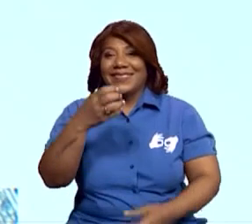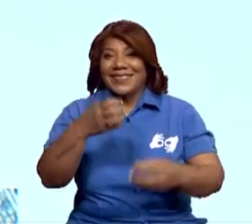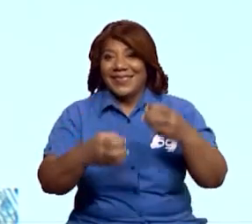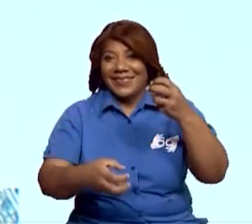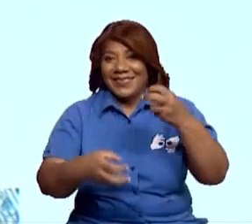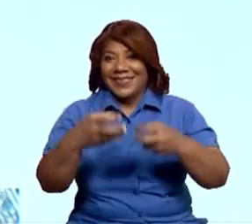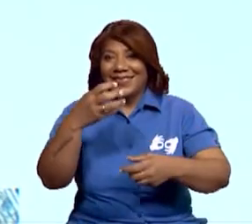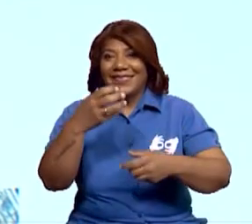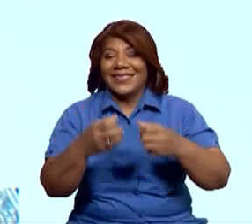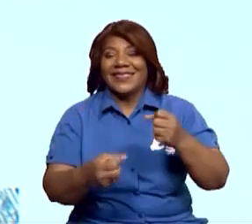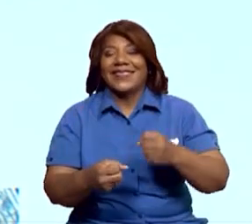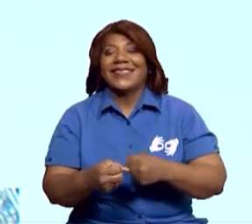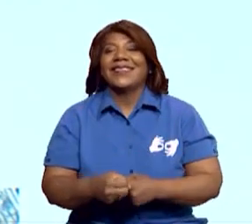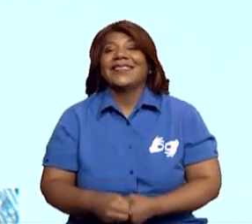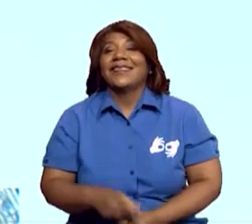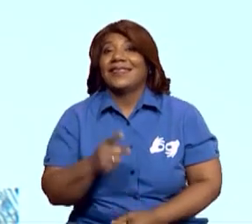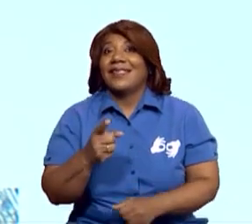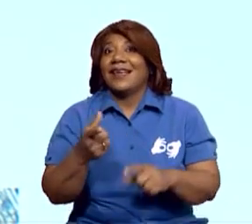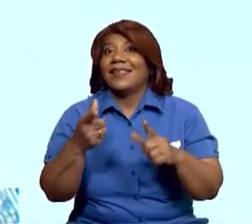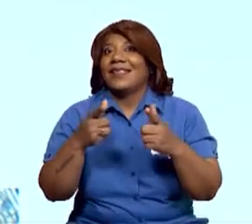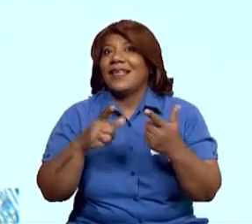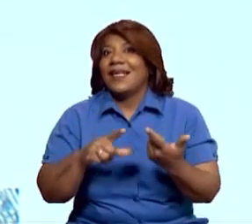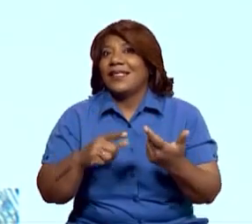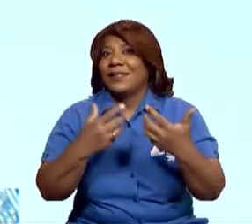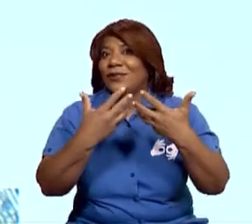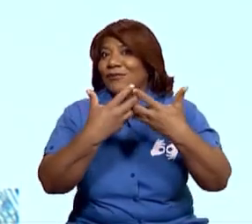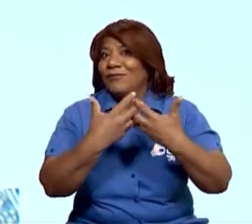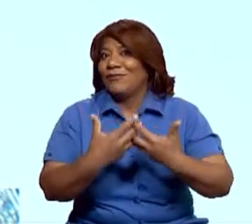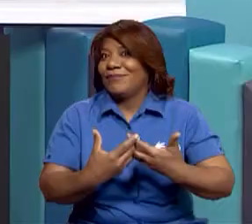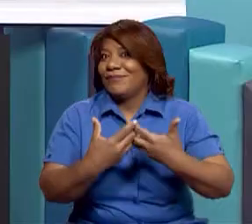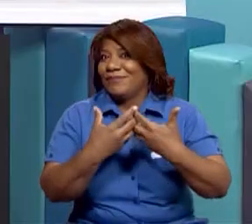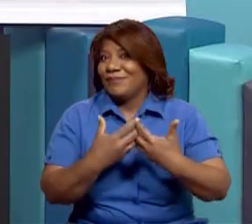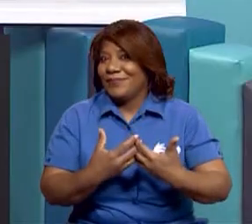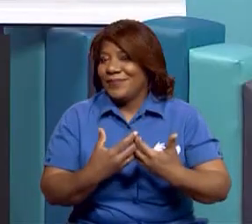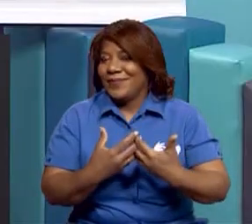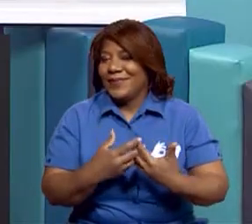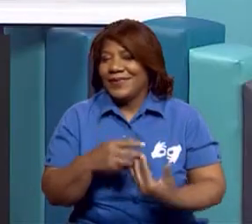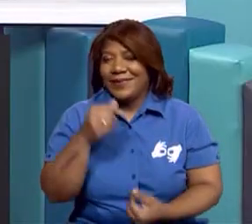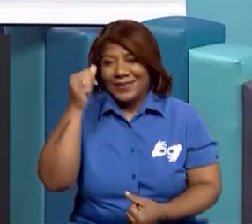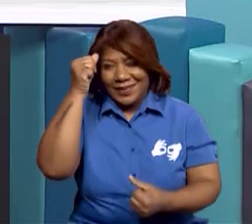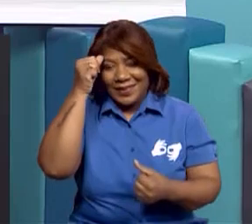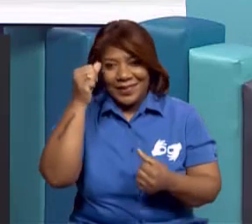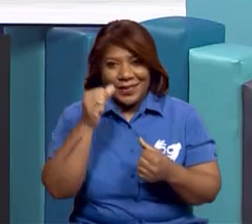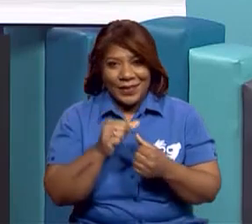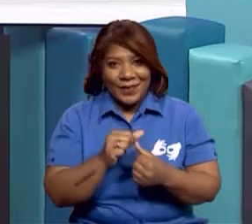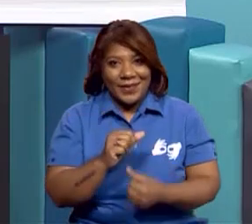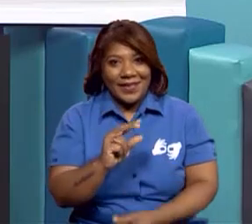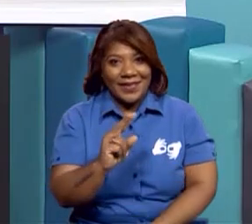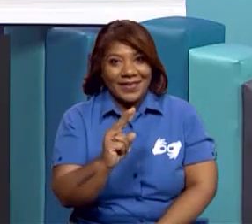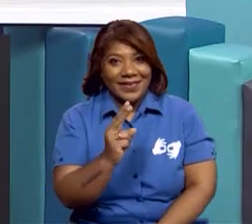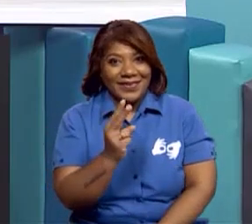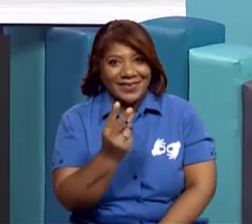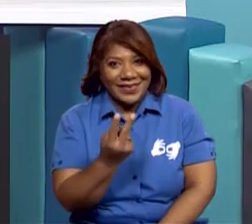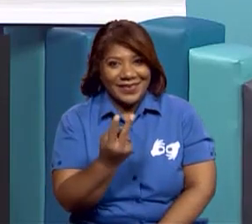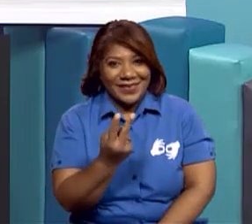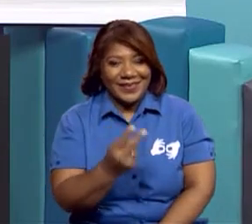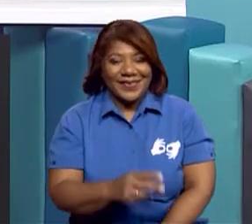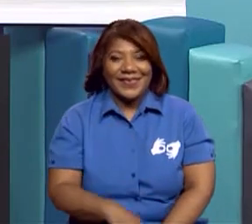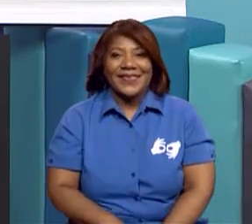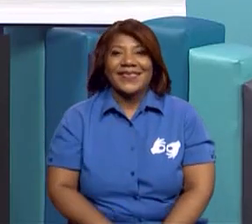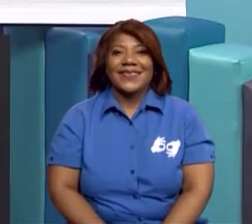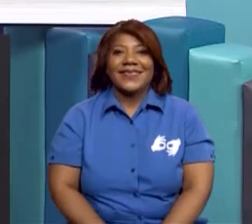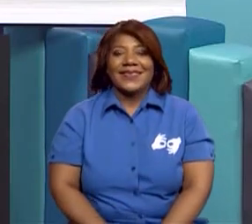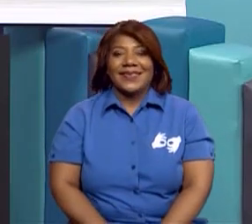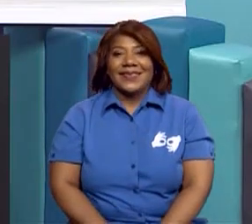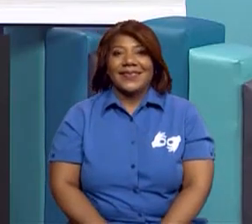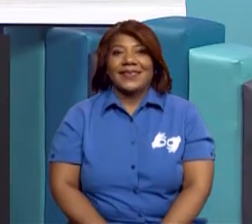jarra de leche. O sea que ese producto, ¿ok? Fue quizás transformado, ¿ok? Vamos a ver acá. Vemos lo